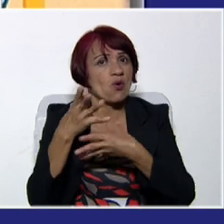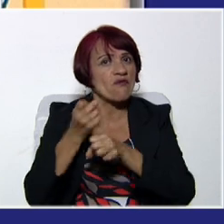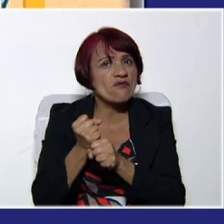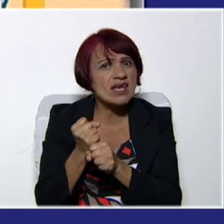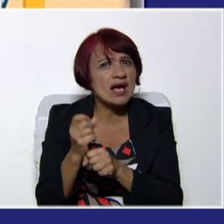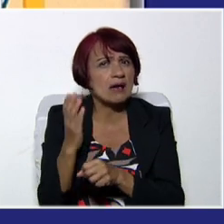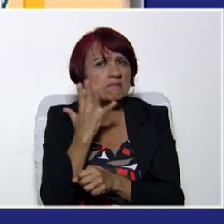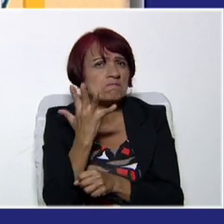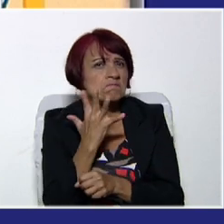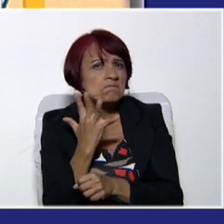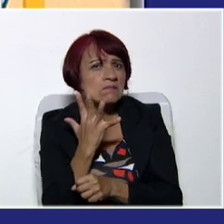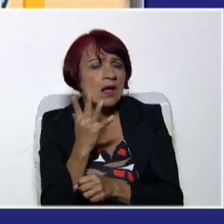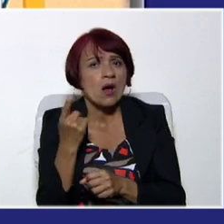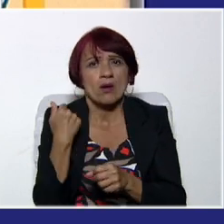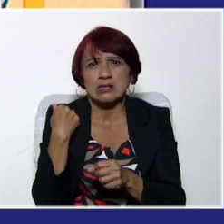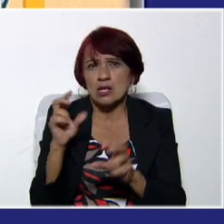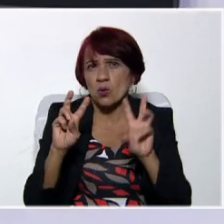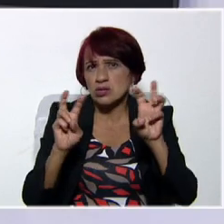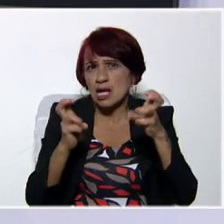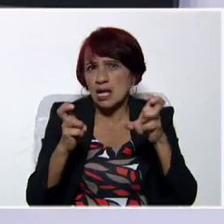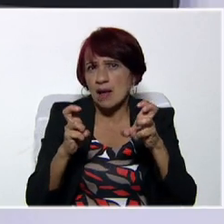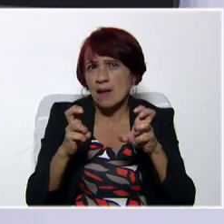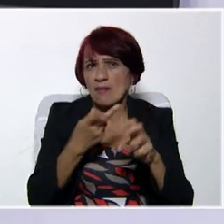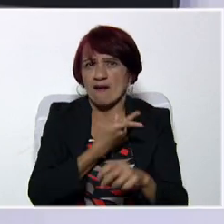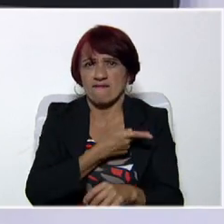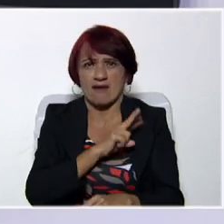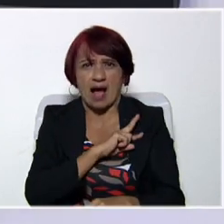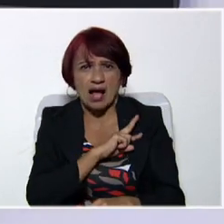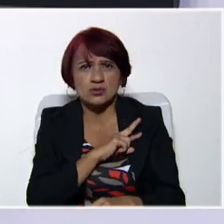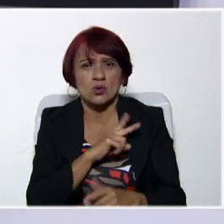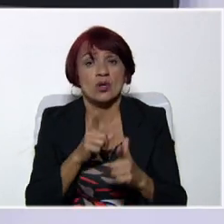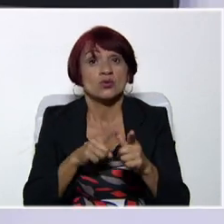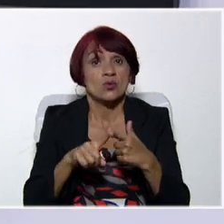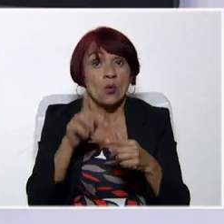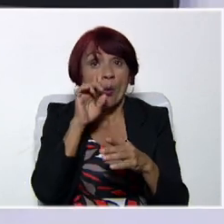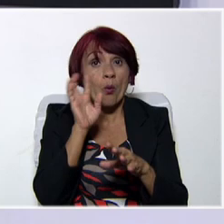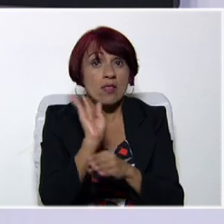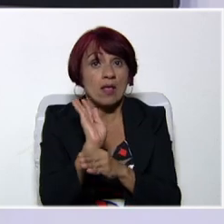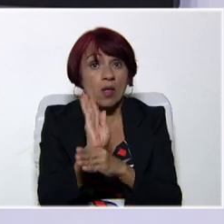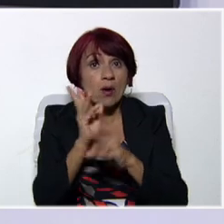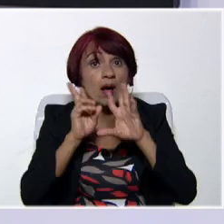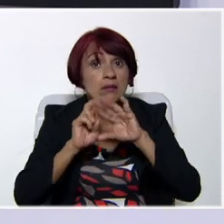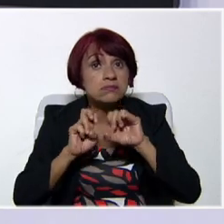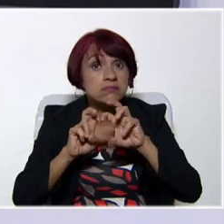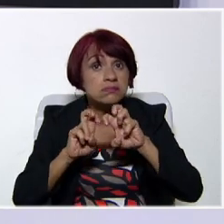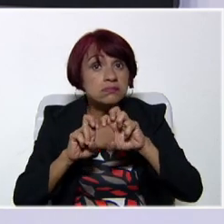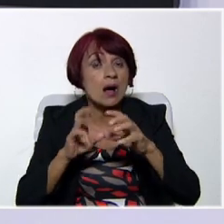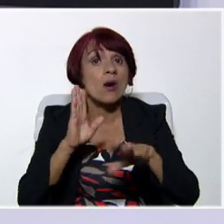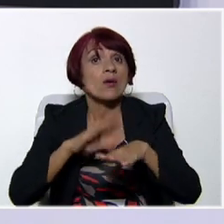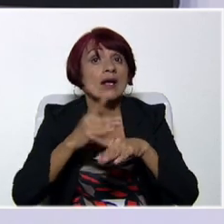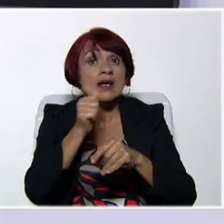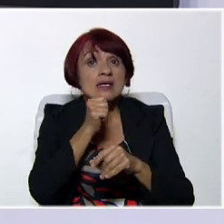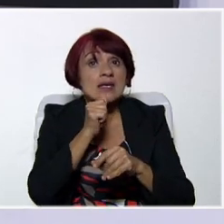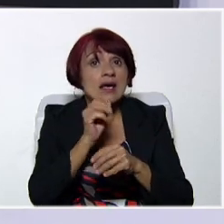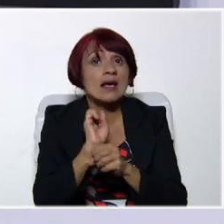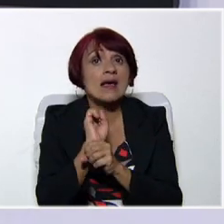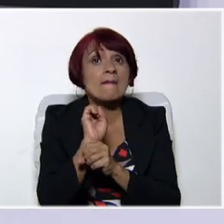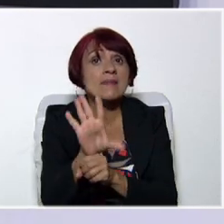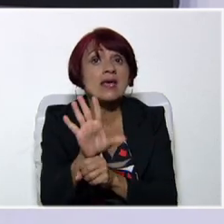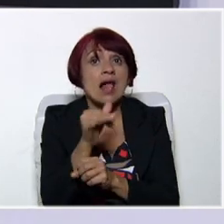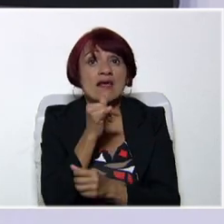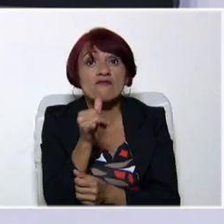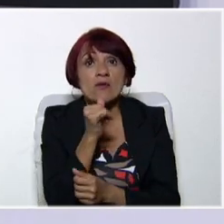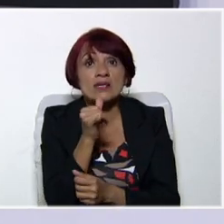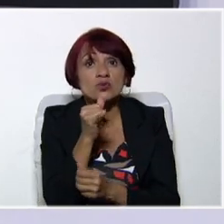Puede ser que contenga un contenido falso. Entonces, debemos analizar constantemente las fuentes que nos están dando esa